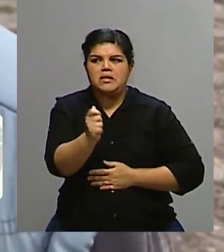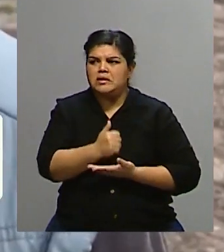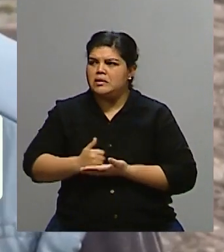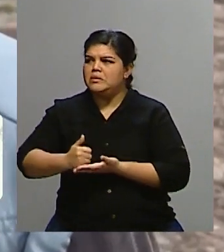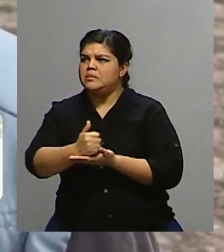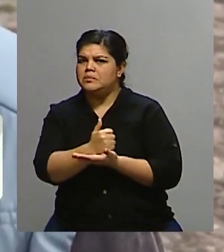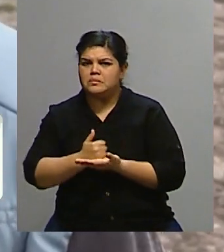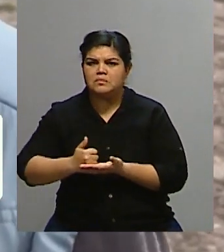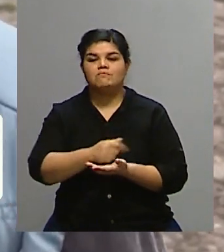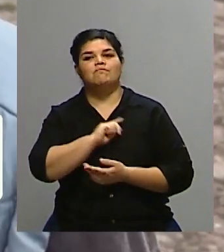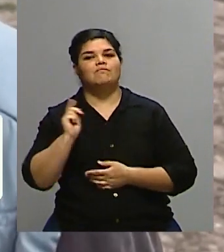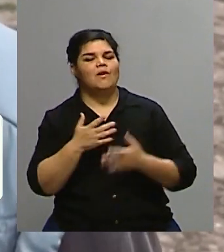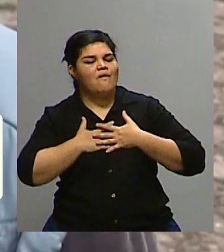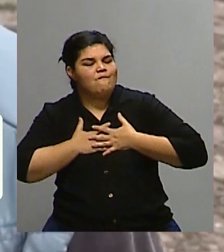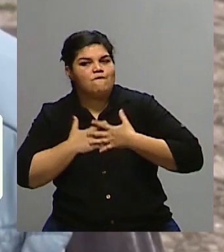estamos muy contentos.